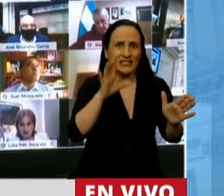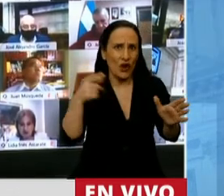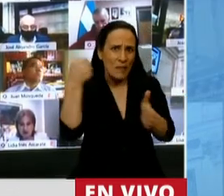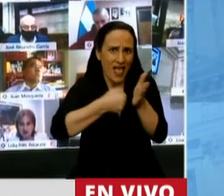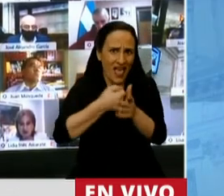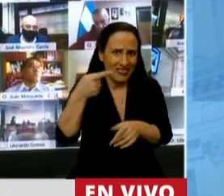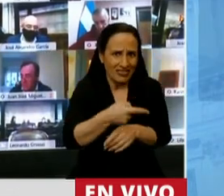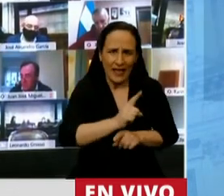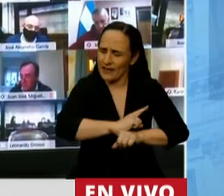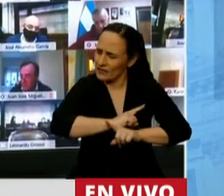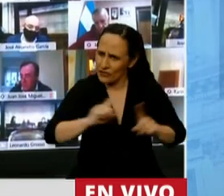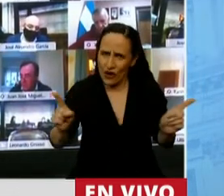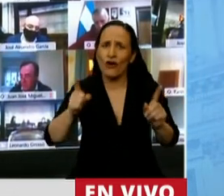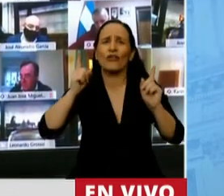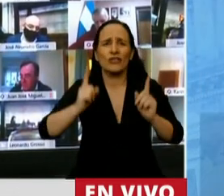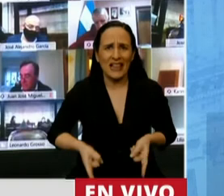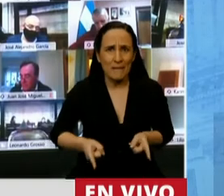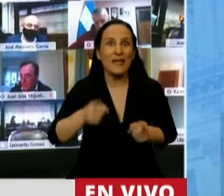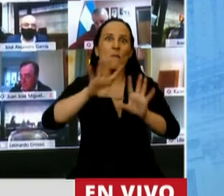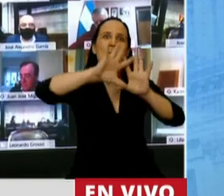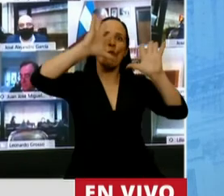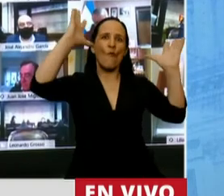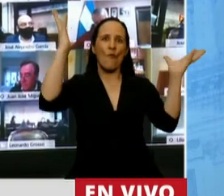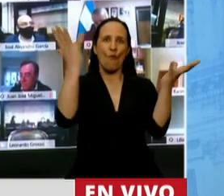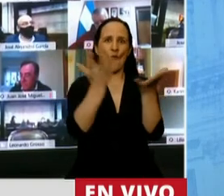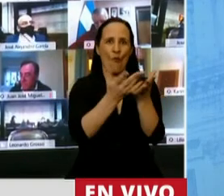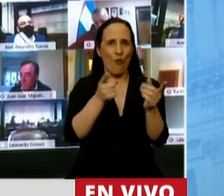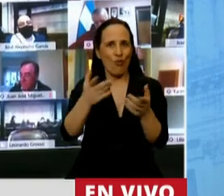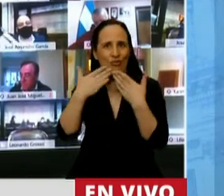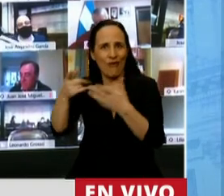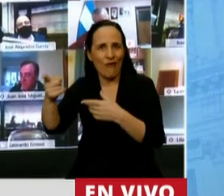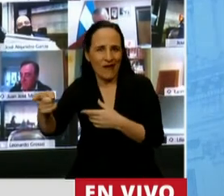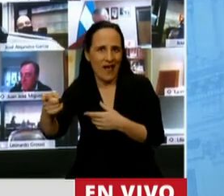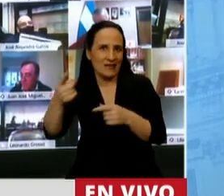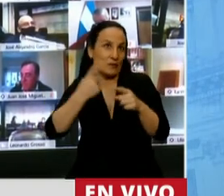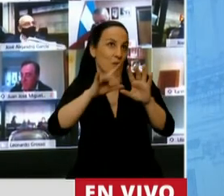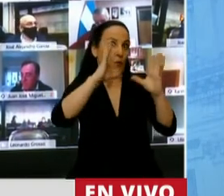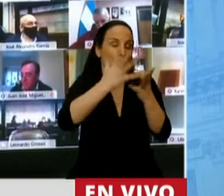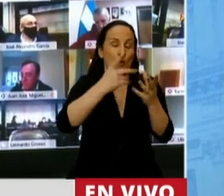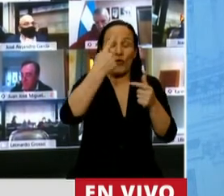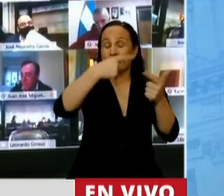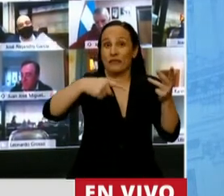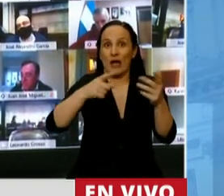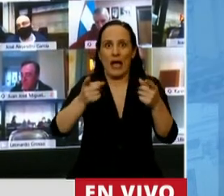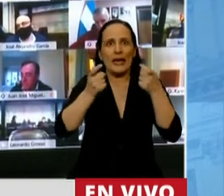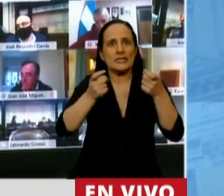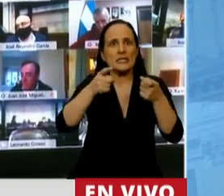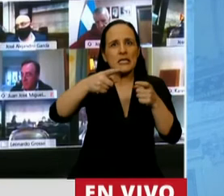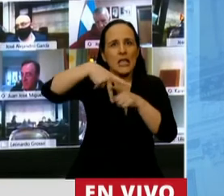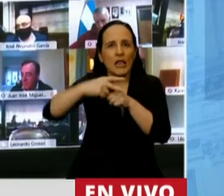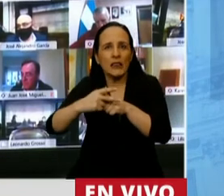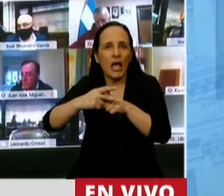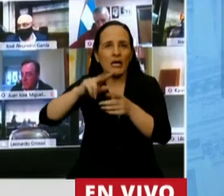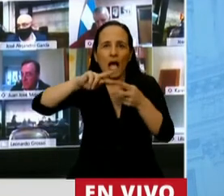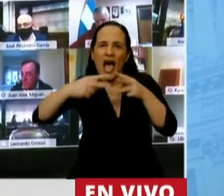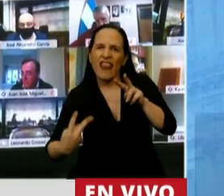sino que aportó a nivel mundial por la necesidad que hubo de desarrollar las técnicas